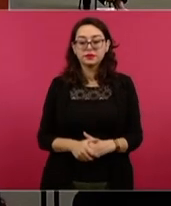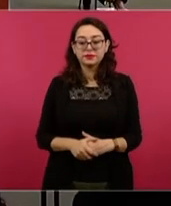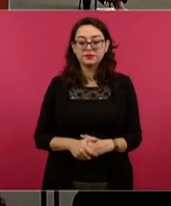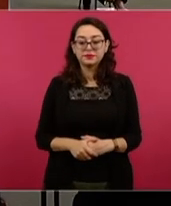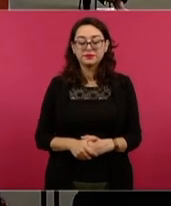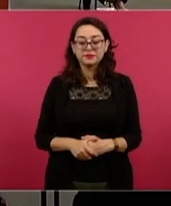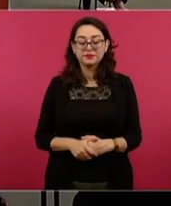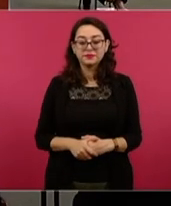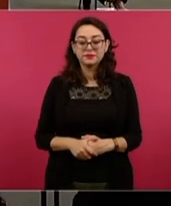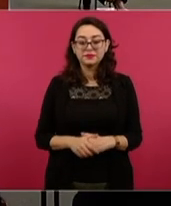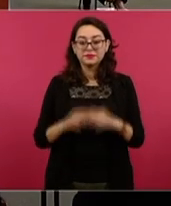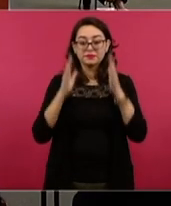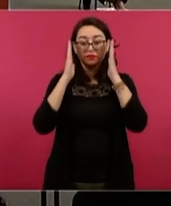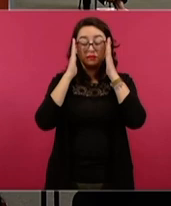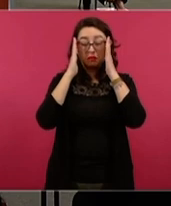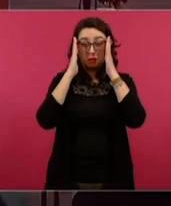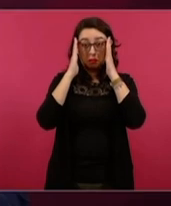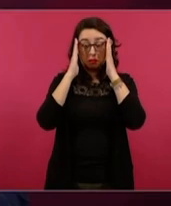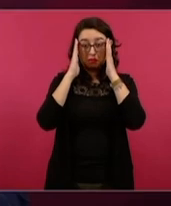mexicanos.